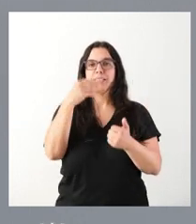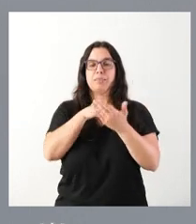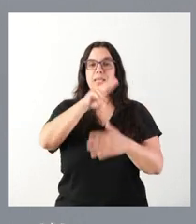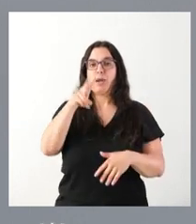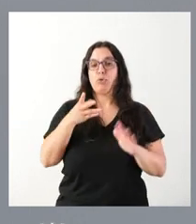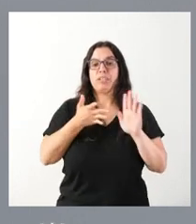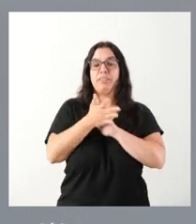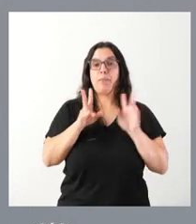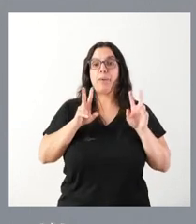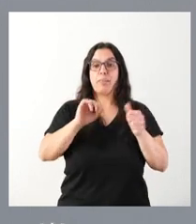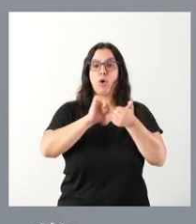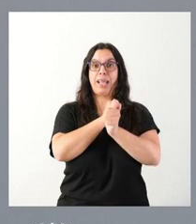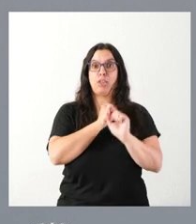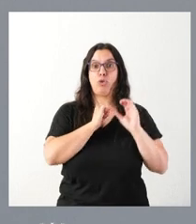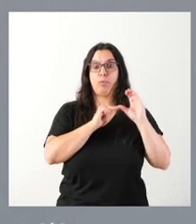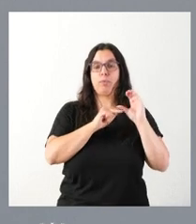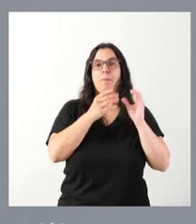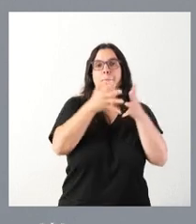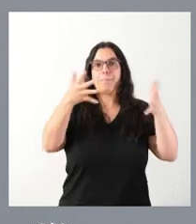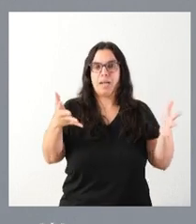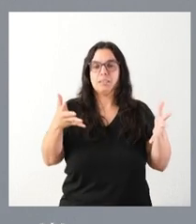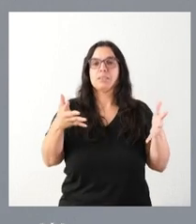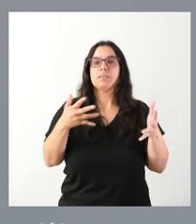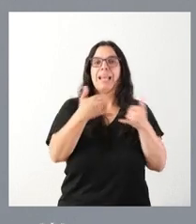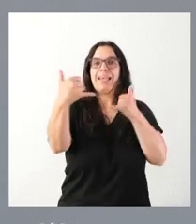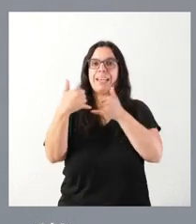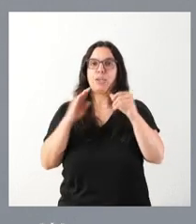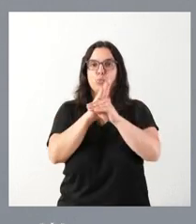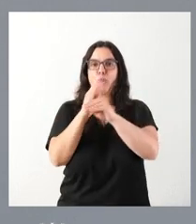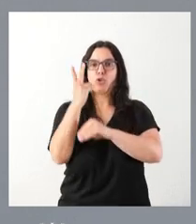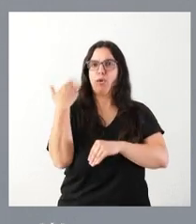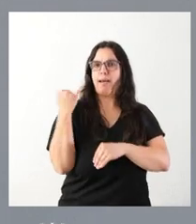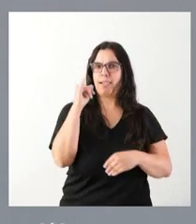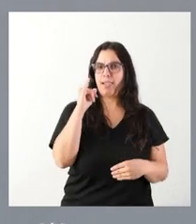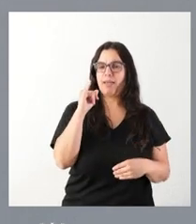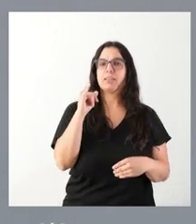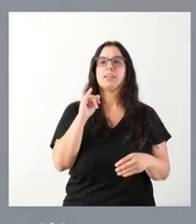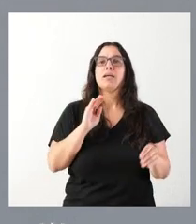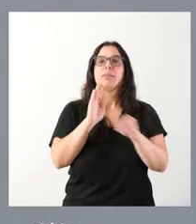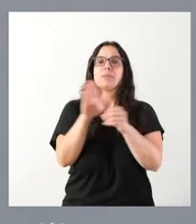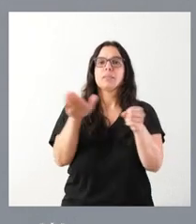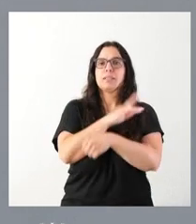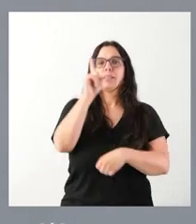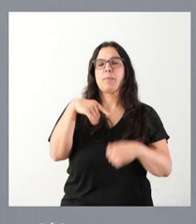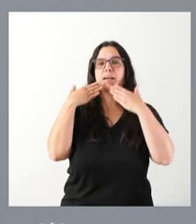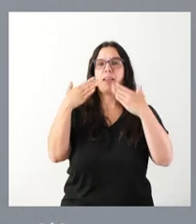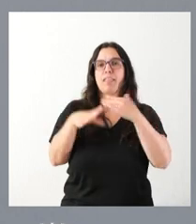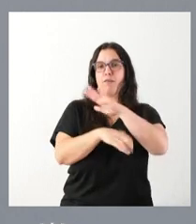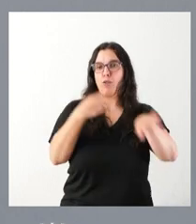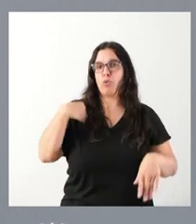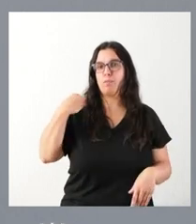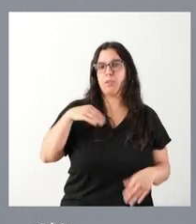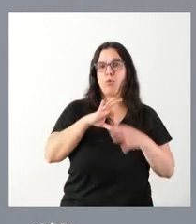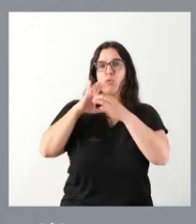de dos líneas de subvenciones para microempresas y autónomos que ya teníamos y que se financian también con fondos Next Generation procedentes